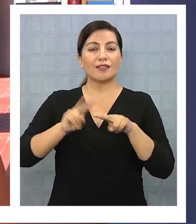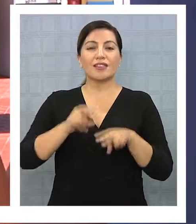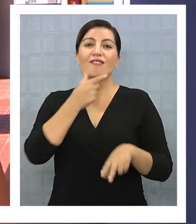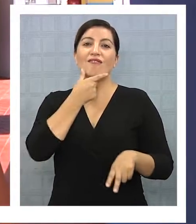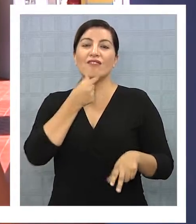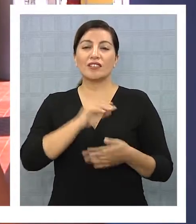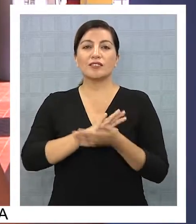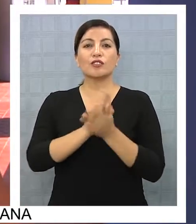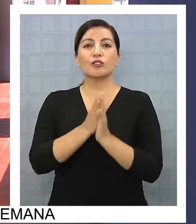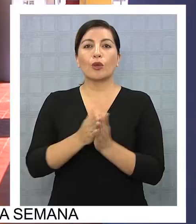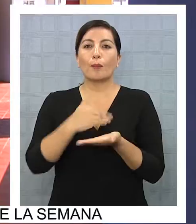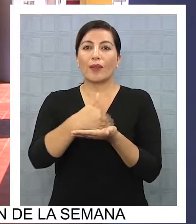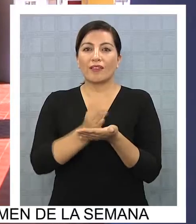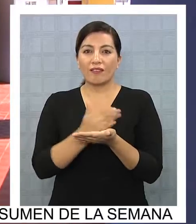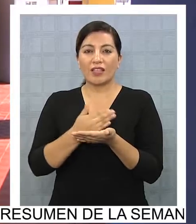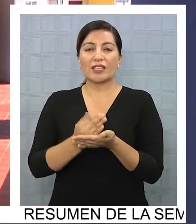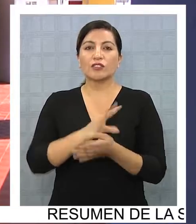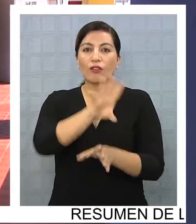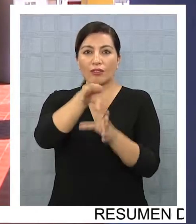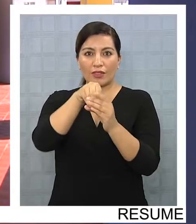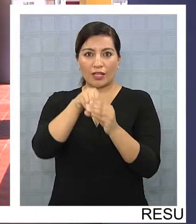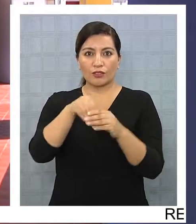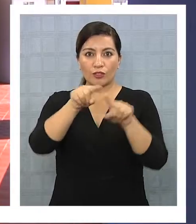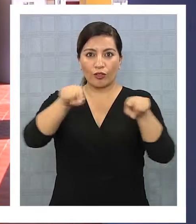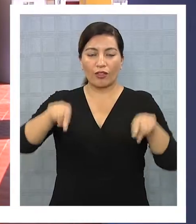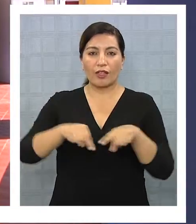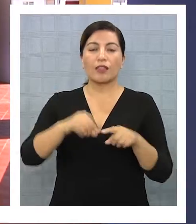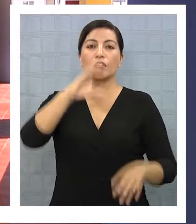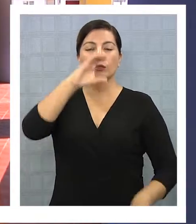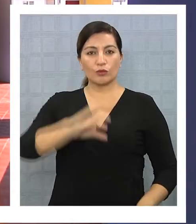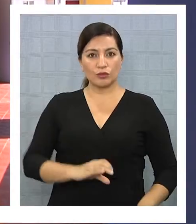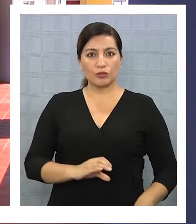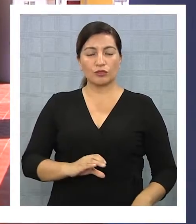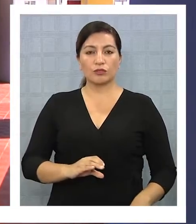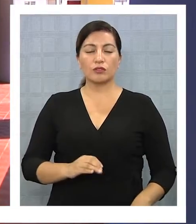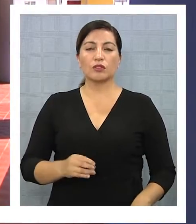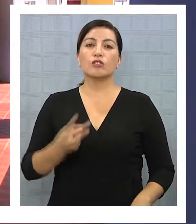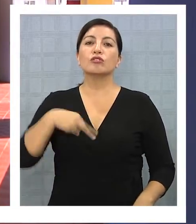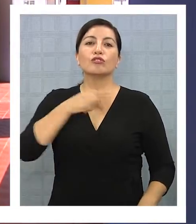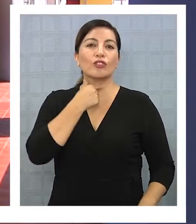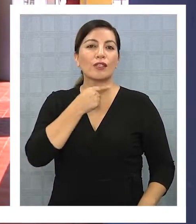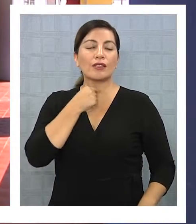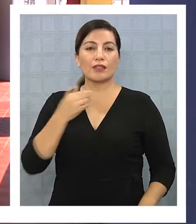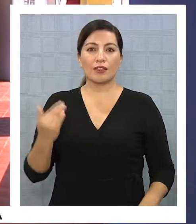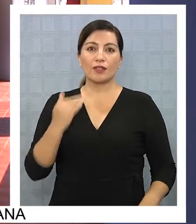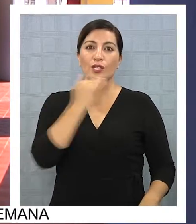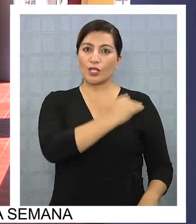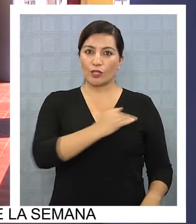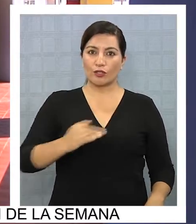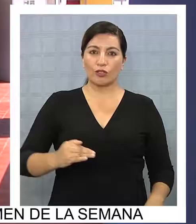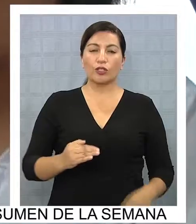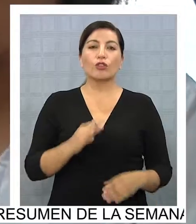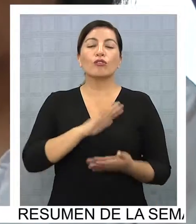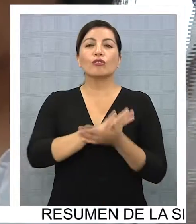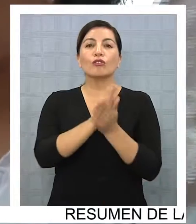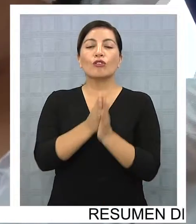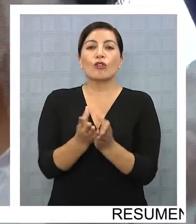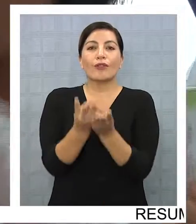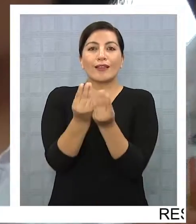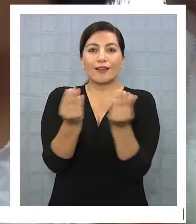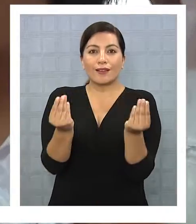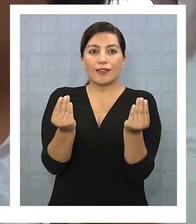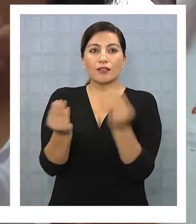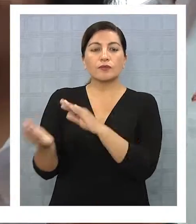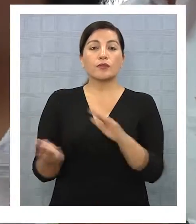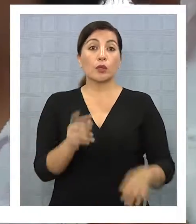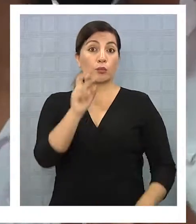la entrega de su planificación en el aula y eso es lo que buscamos, porque nosotros queremos que los aprendizajes que hoy día adquieren nuestros alumnos sean de calidad. Profesores y